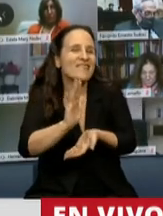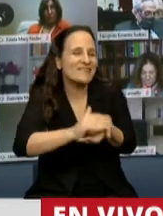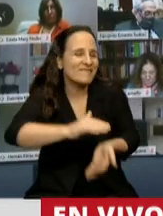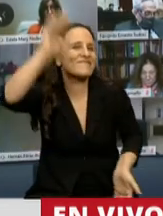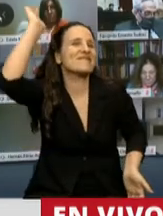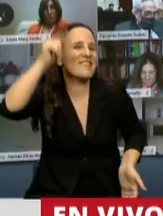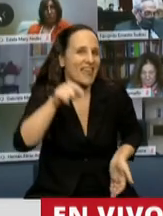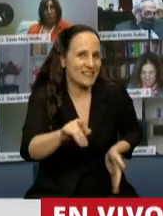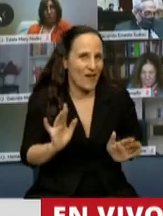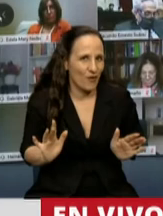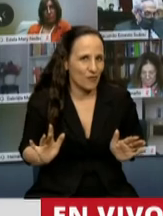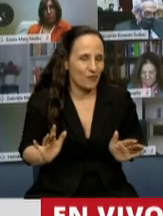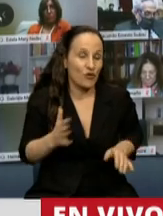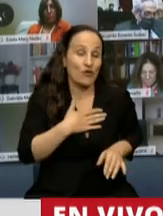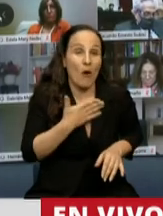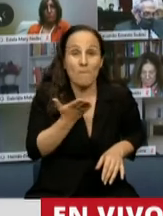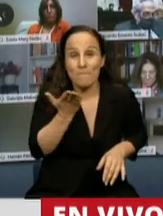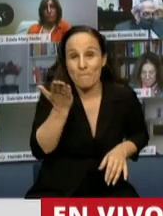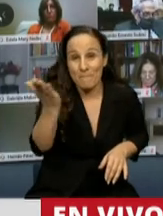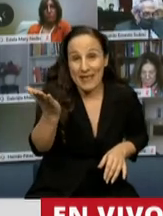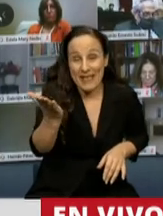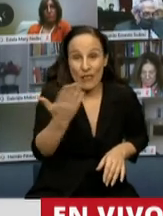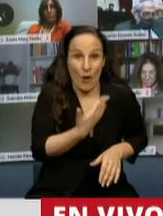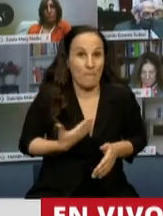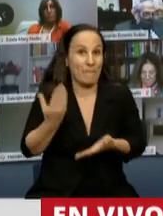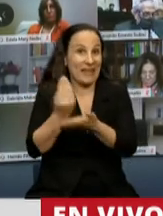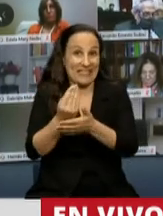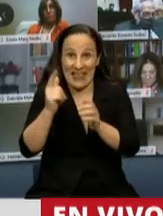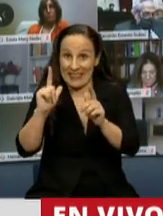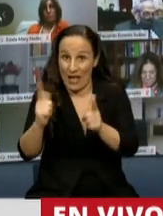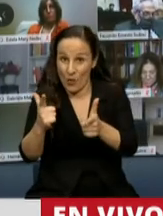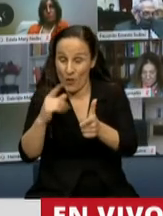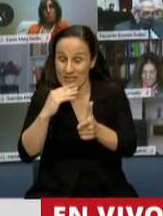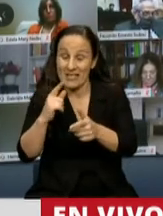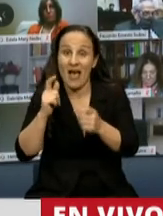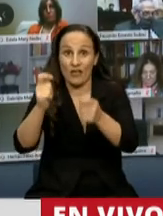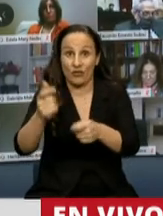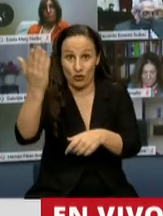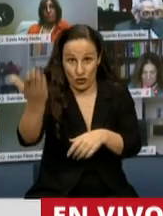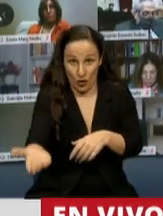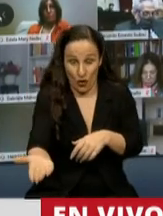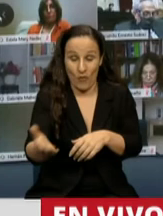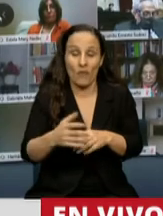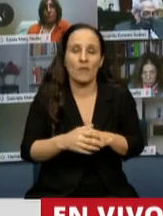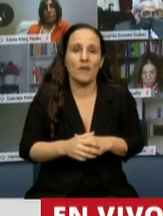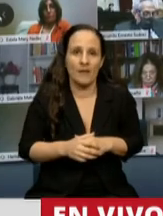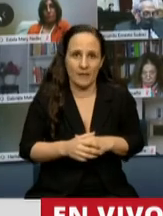Yo le pido a través de usted, en este momento no está el Presidente del Congreso, pero está usted,